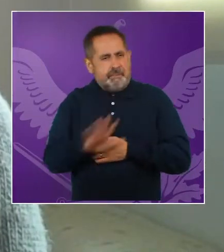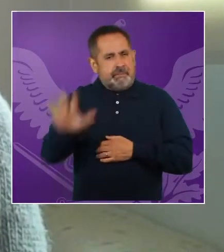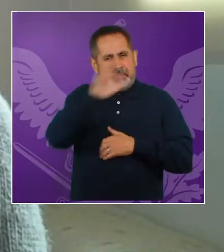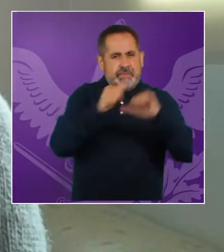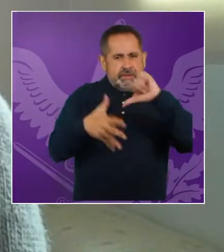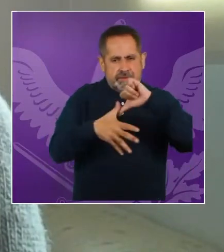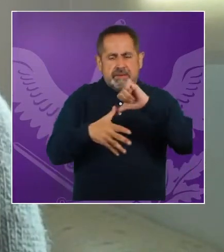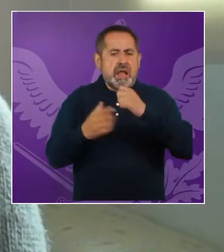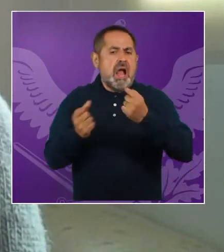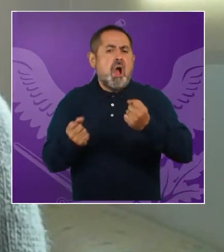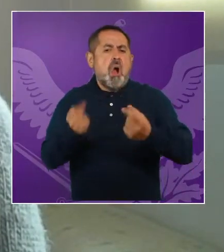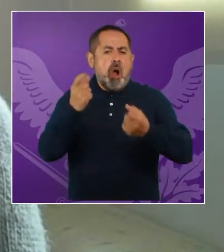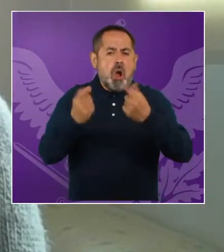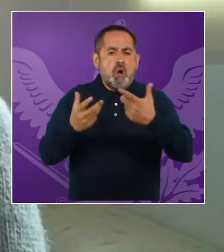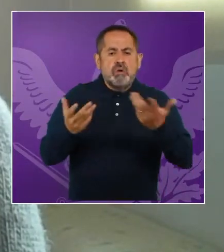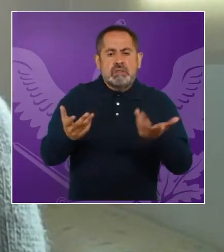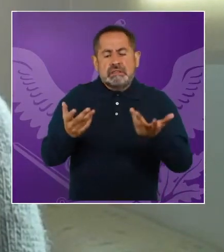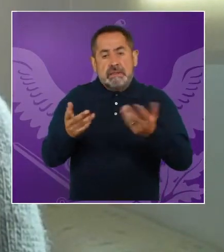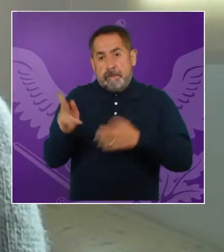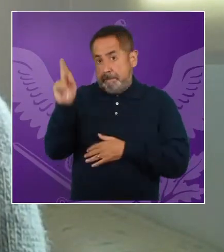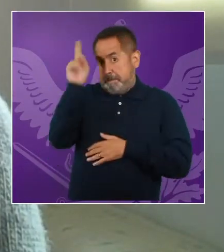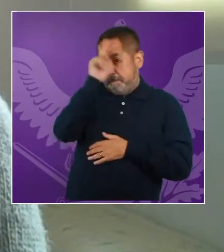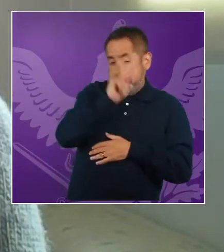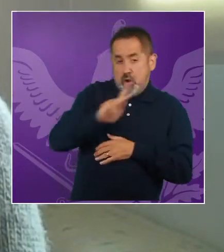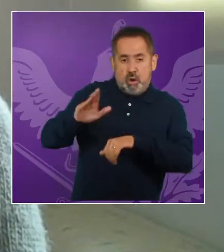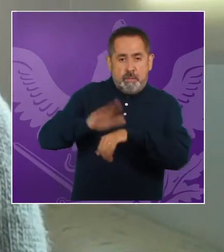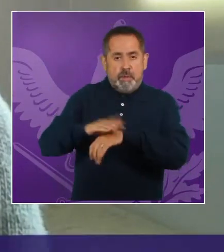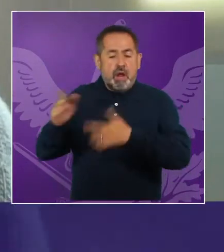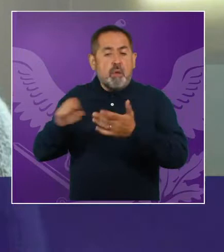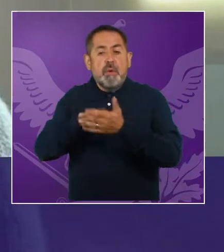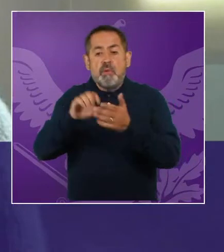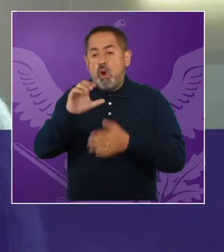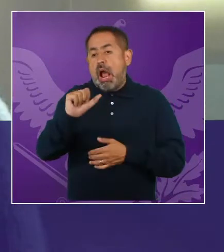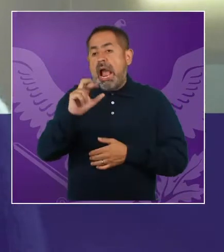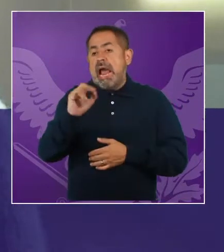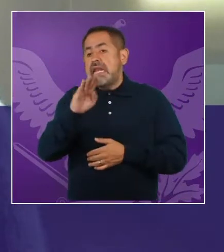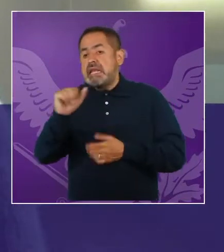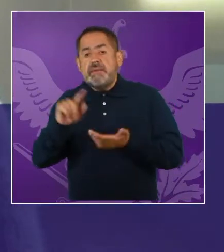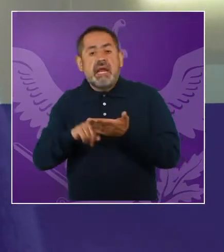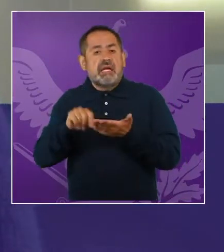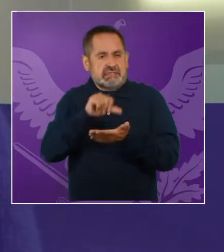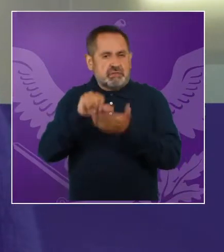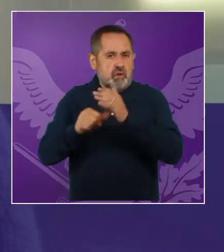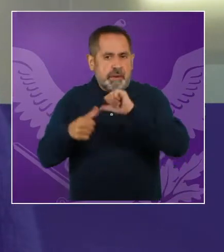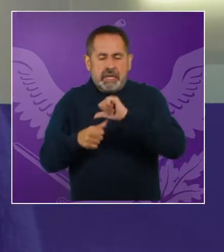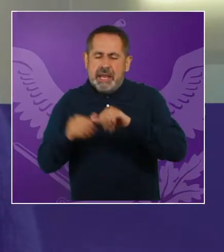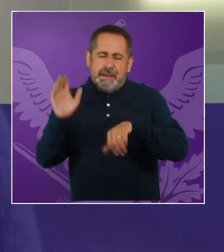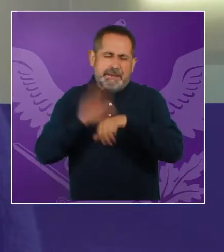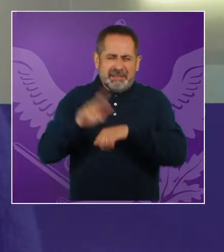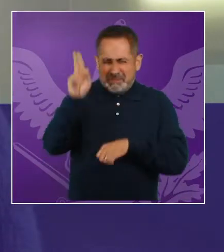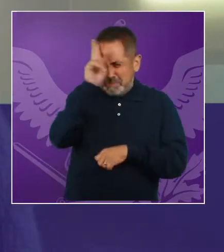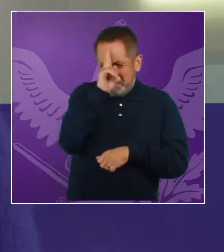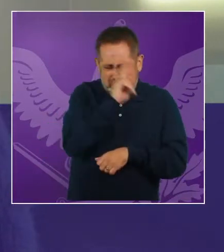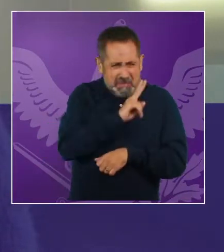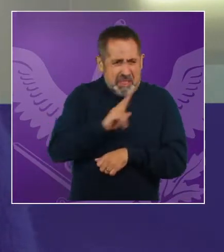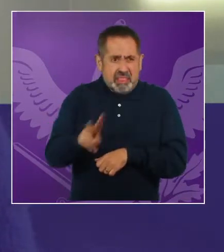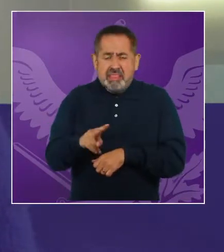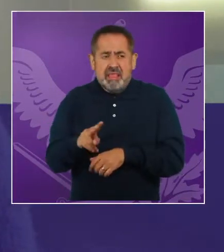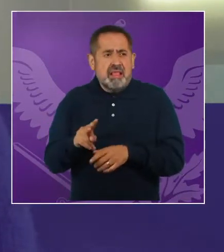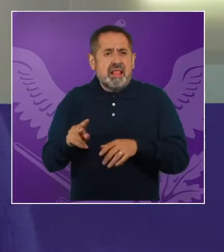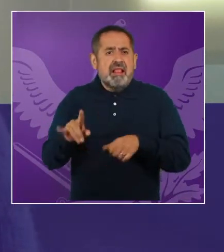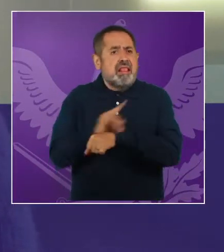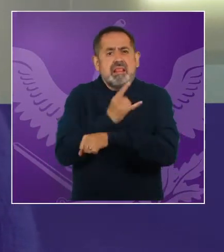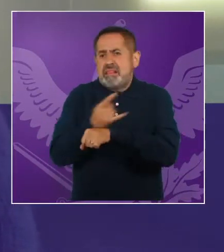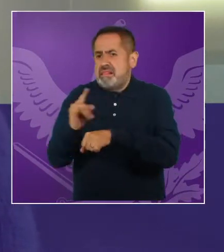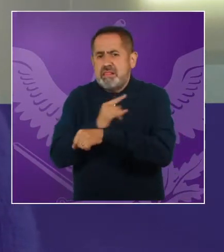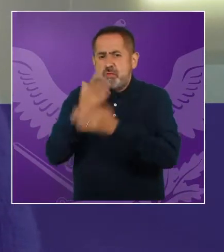también dentro de la región podemos decir que hay algunas en peor situación, por ejemplo, todas las son el Caribe y Centroamérica son los que tienen los índices